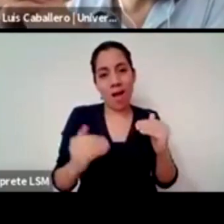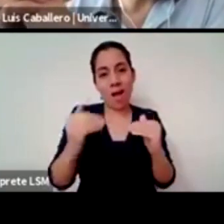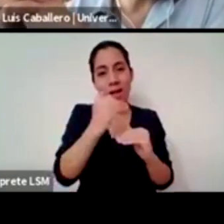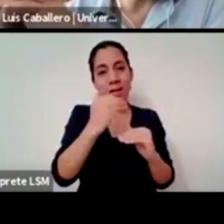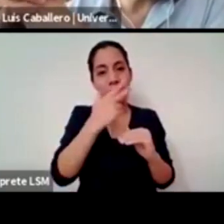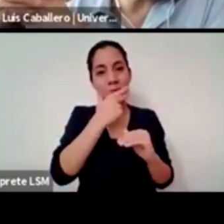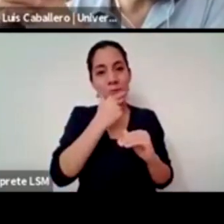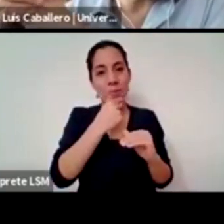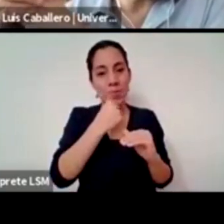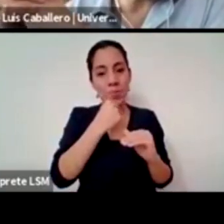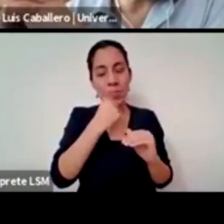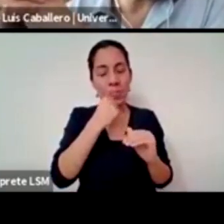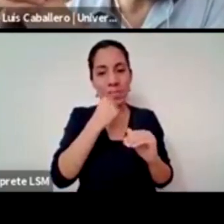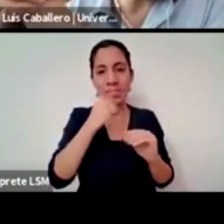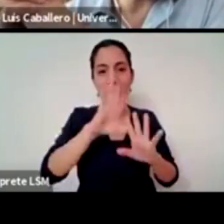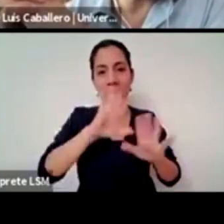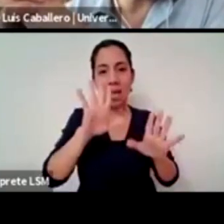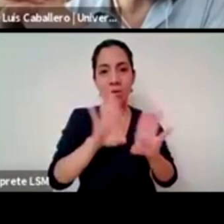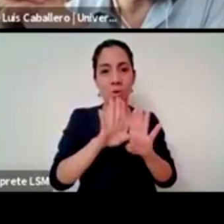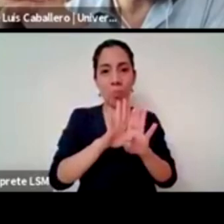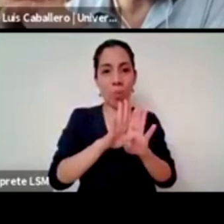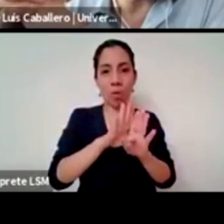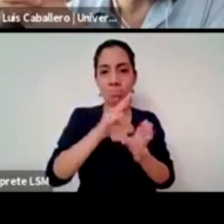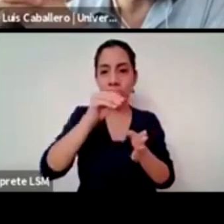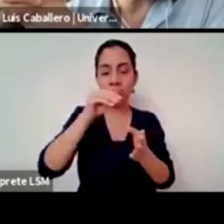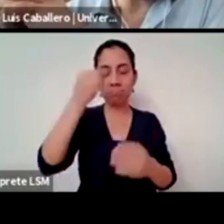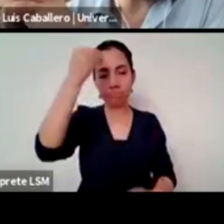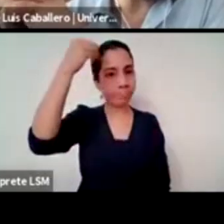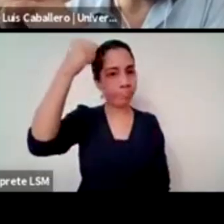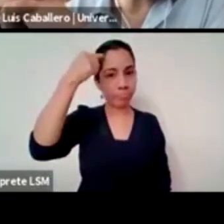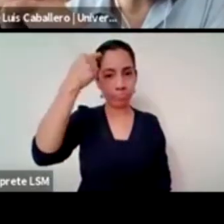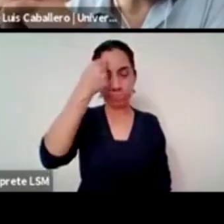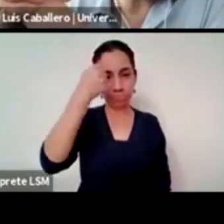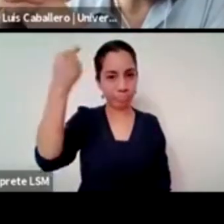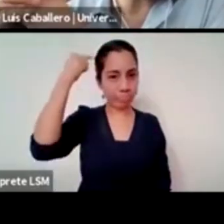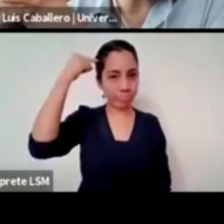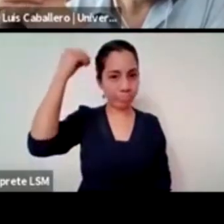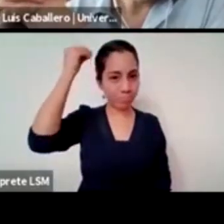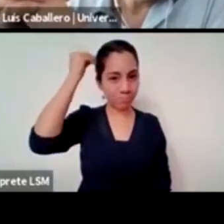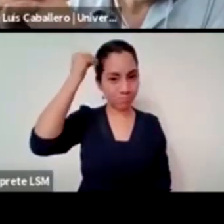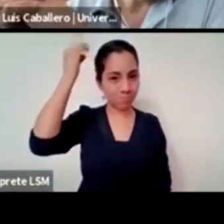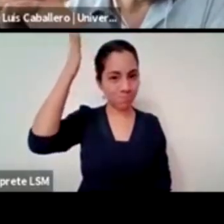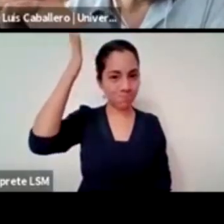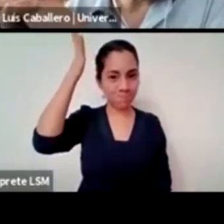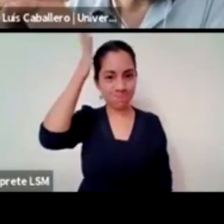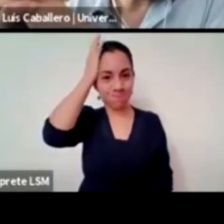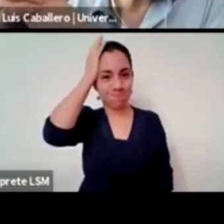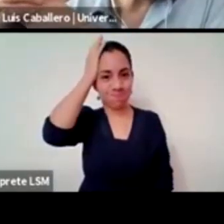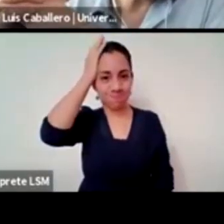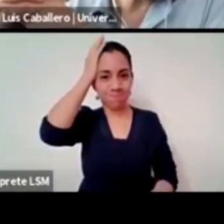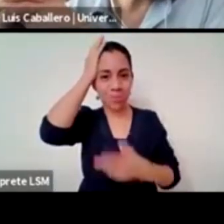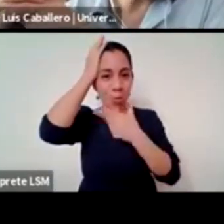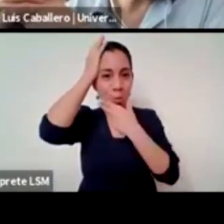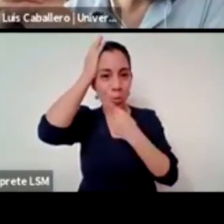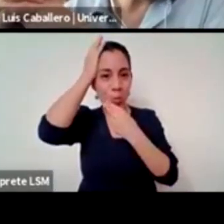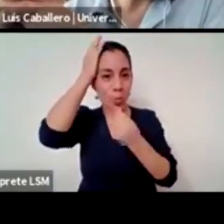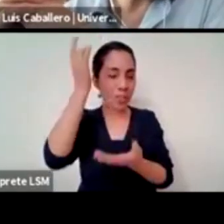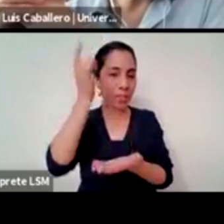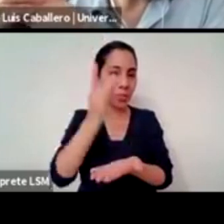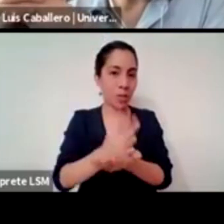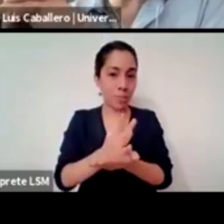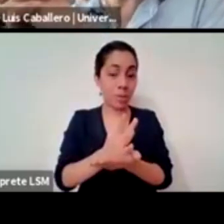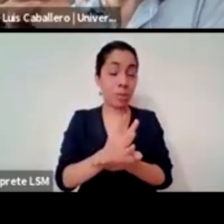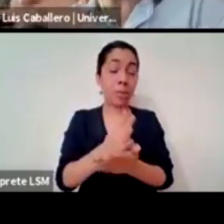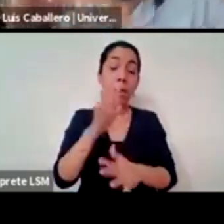hemos aprendido introyectado y enseñado androcéntrico y masculinizado el tema de niñas y niños y el tema de las